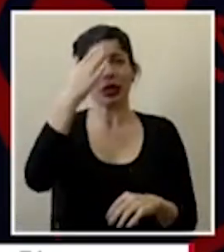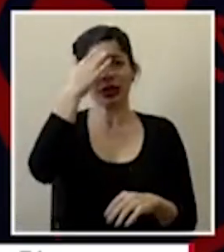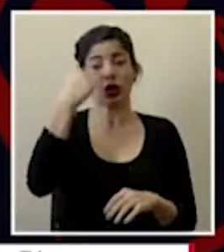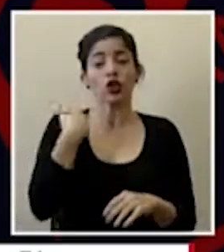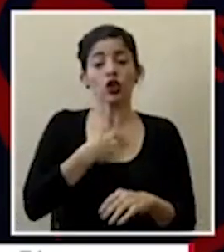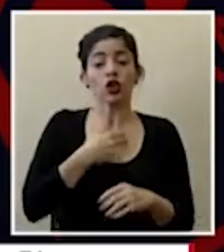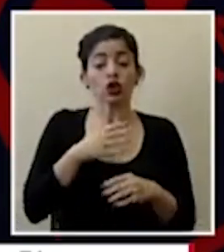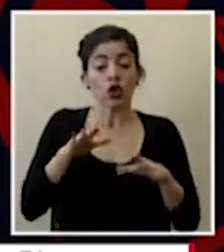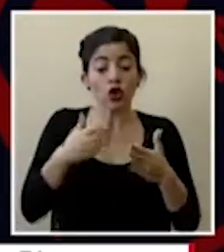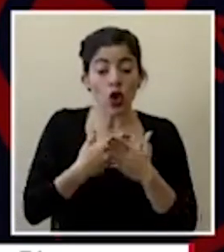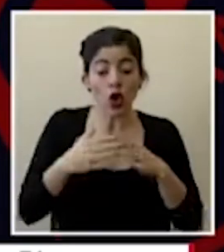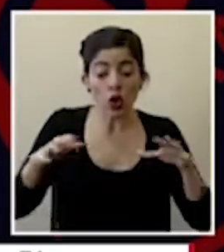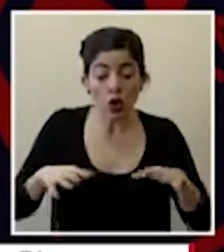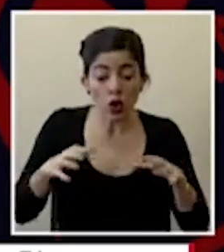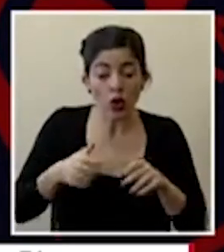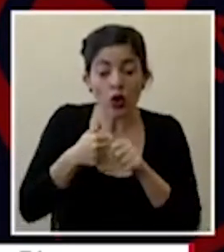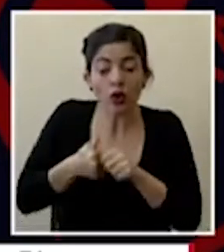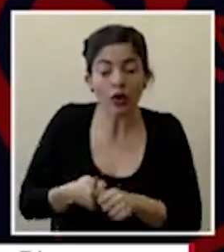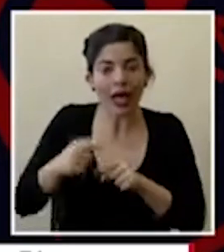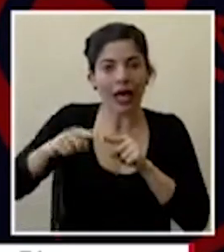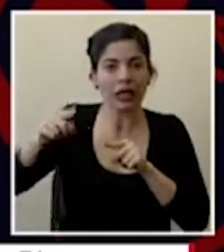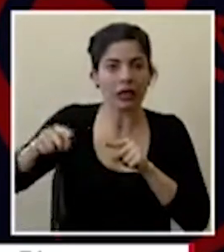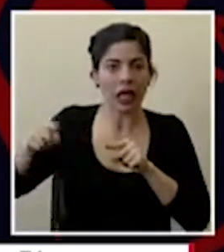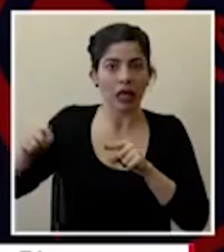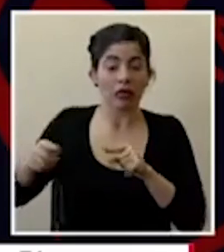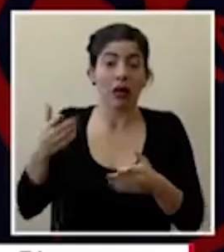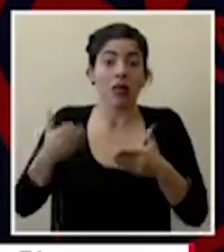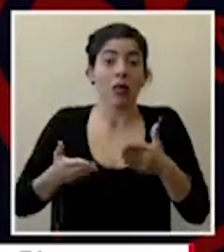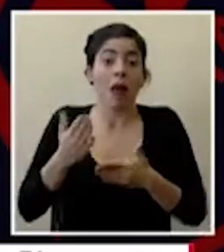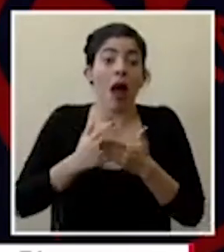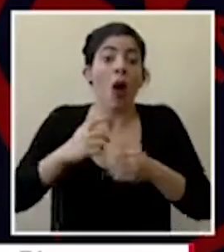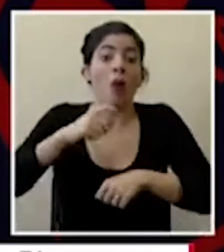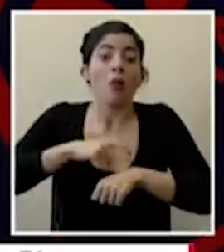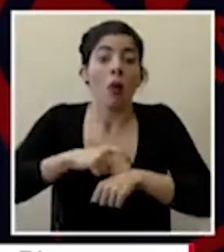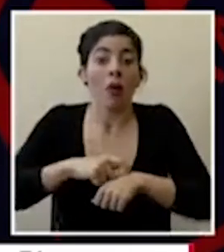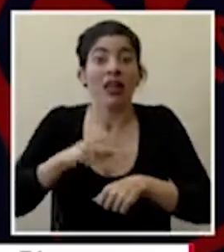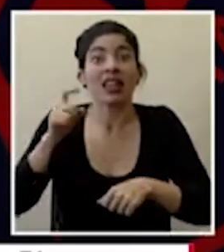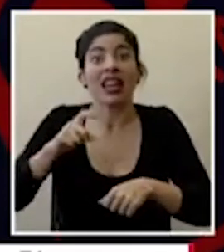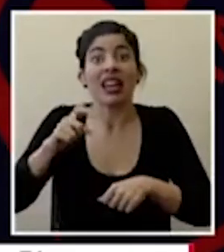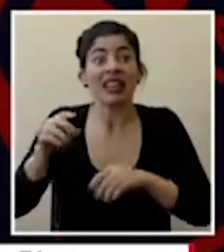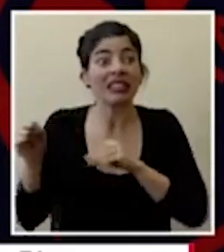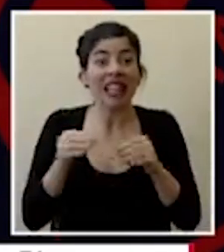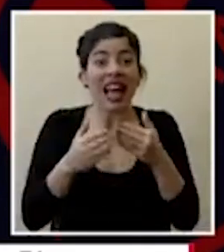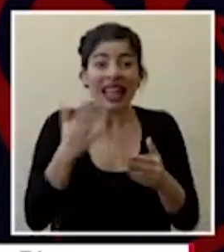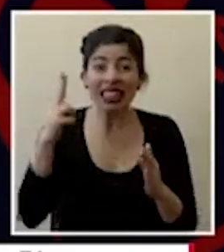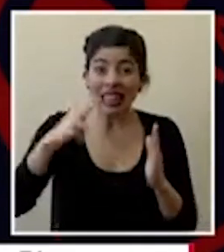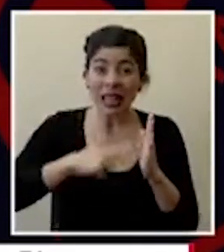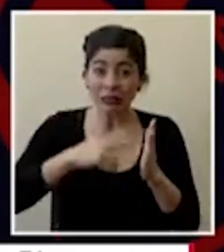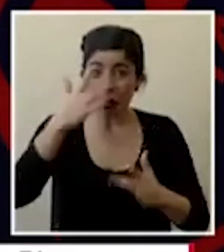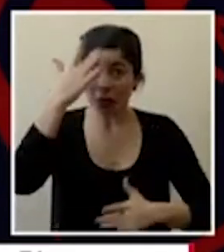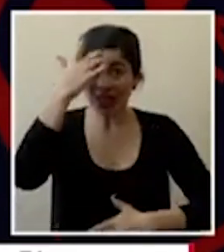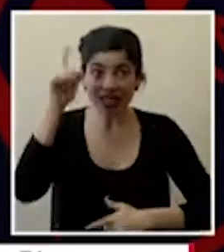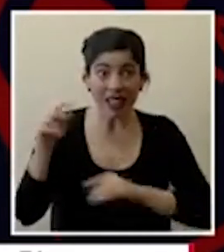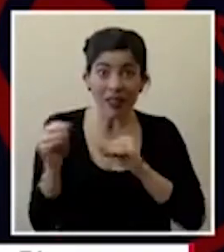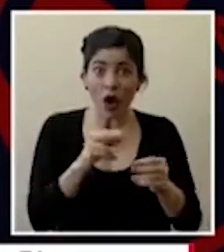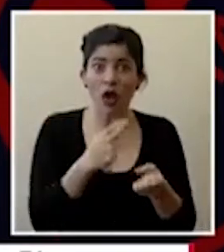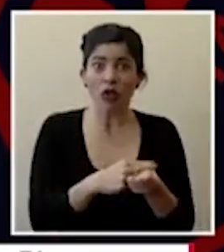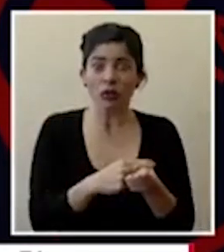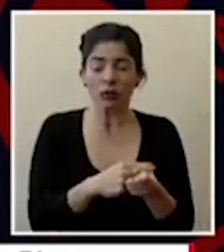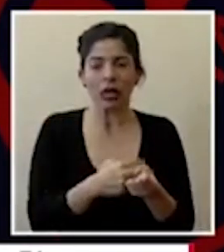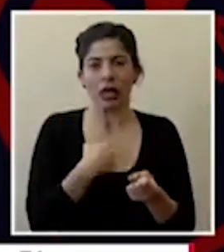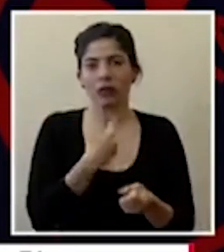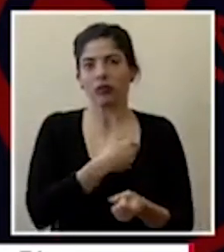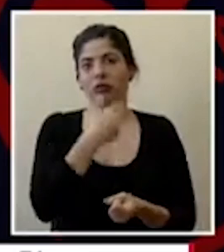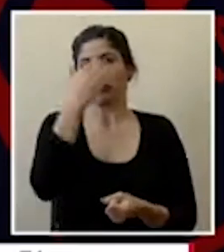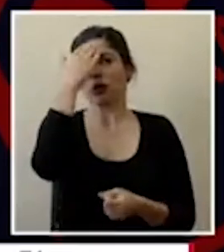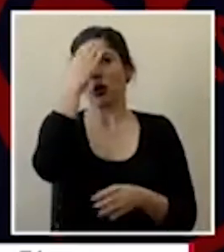estadísticas en algún momento podríamos tener al mismo tiempo hasta necesidad de internar cerca de tres mil pacientes y sabemos que las unidades de